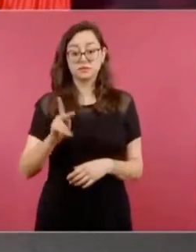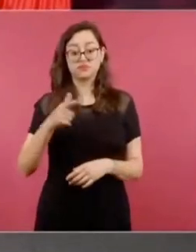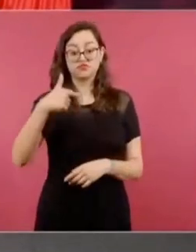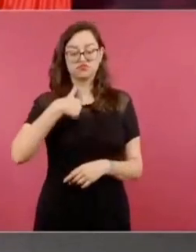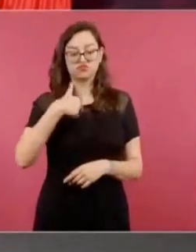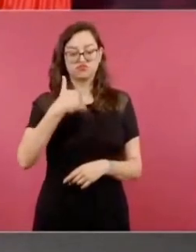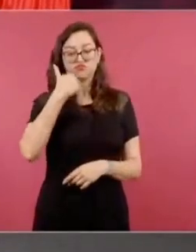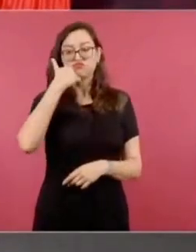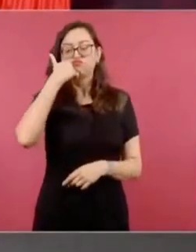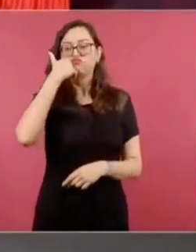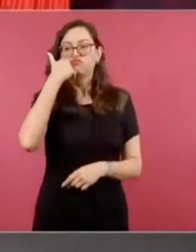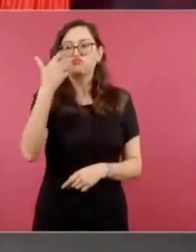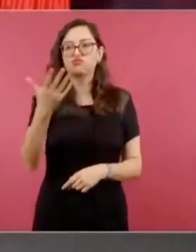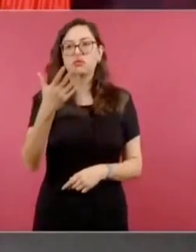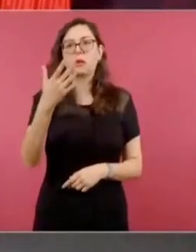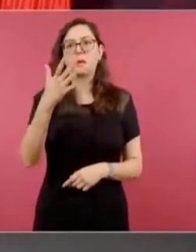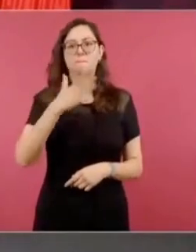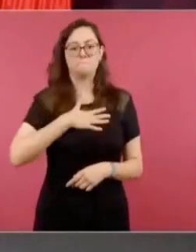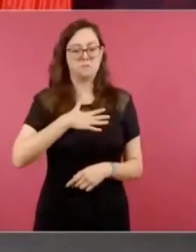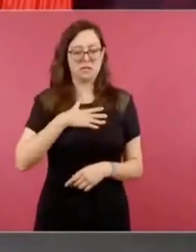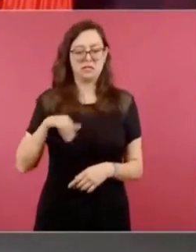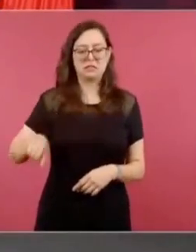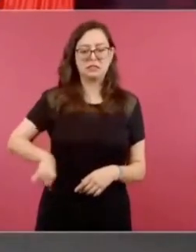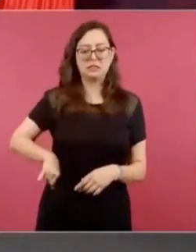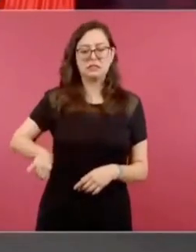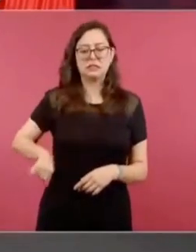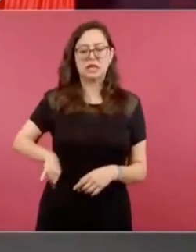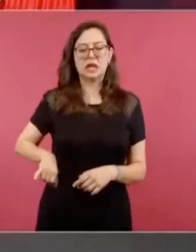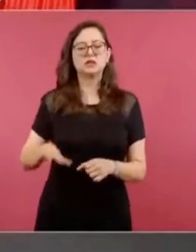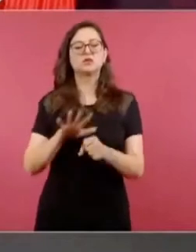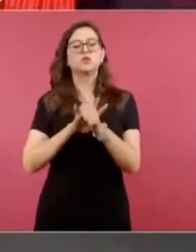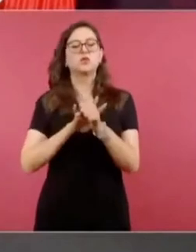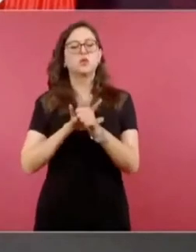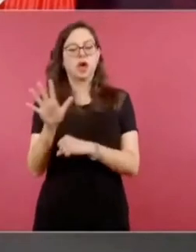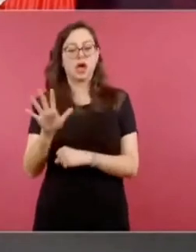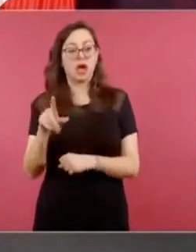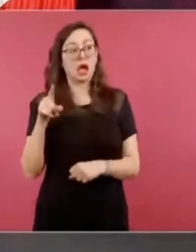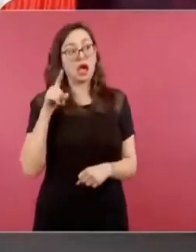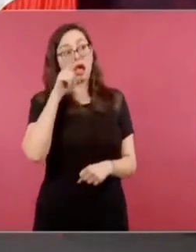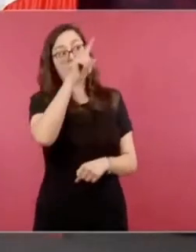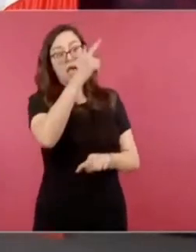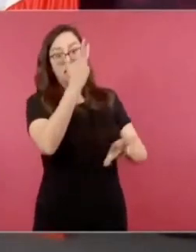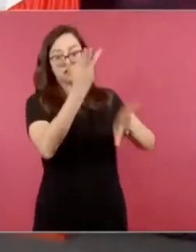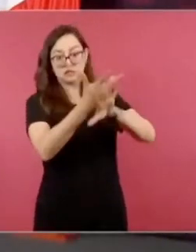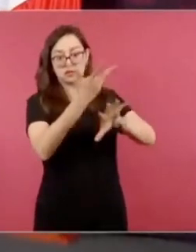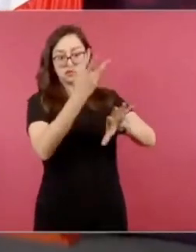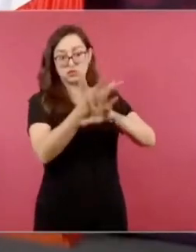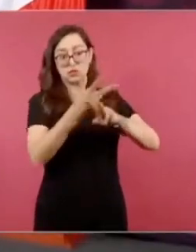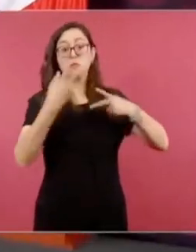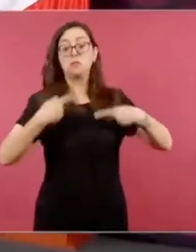tenga otra información,